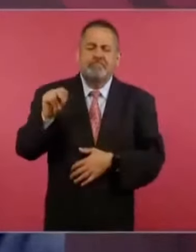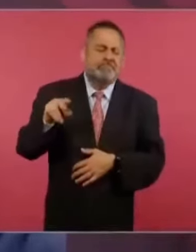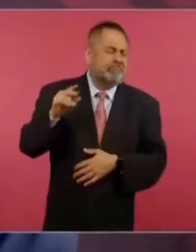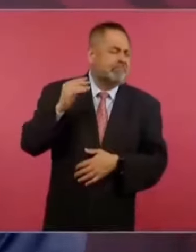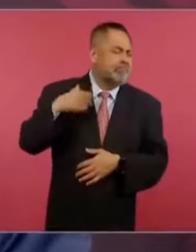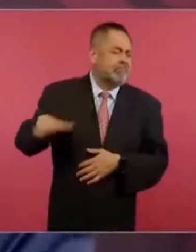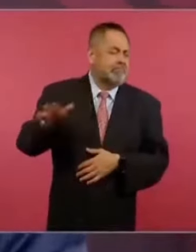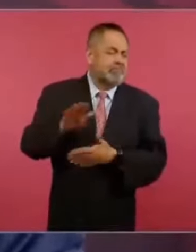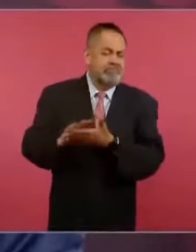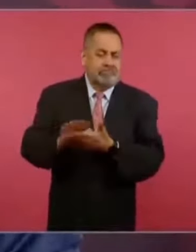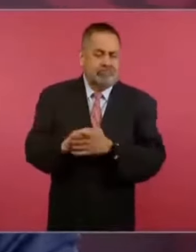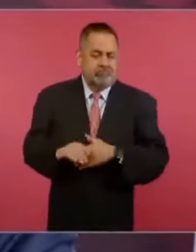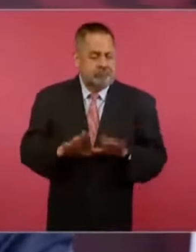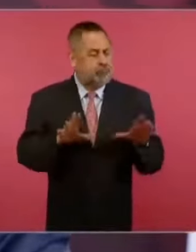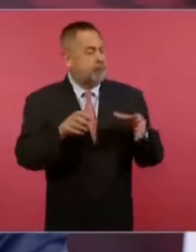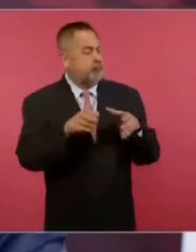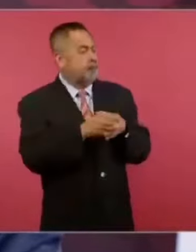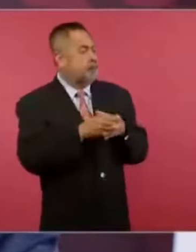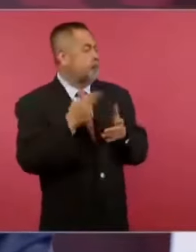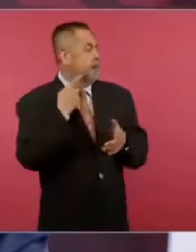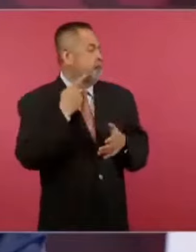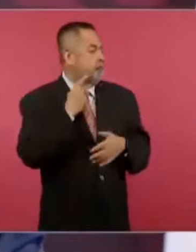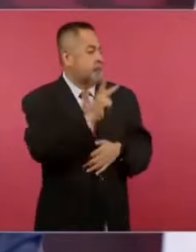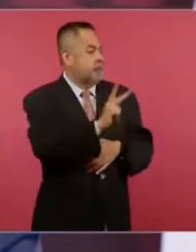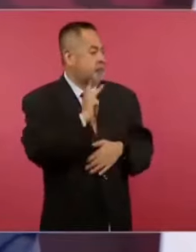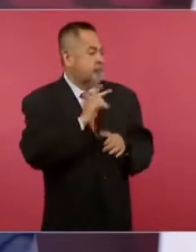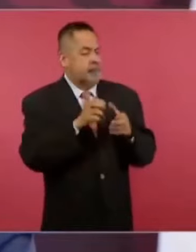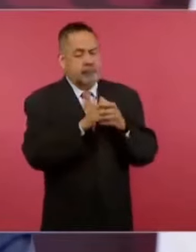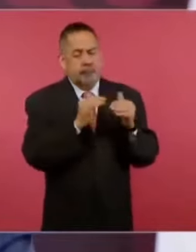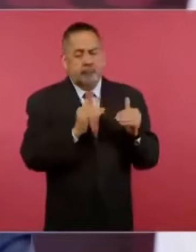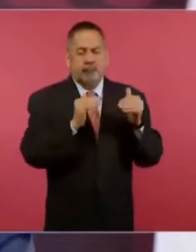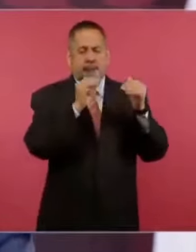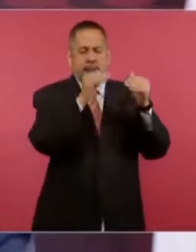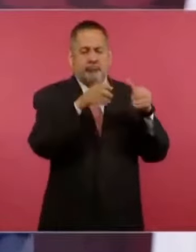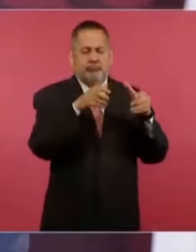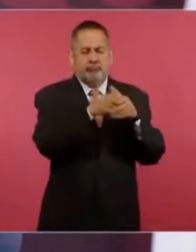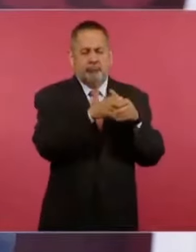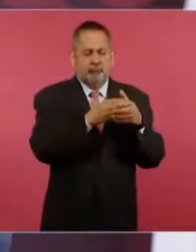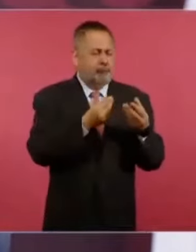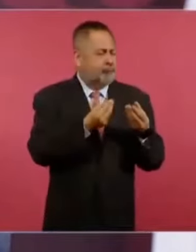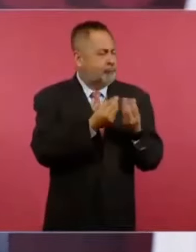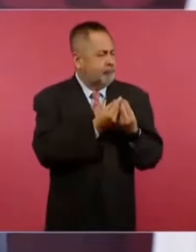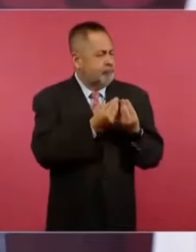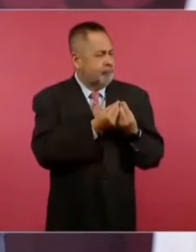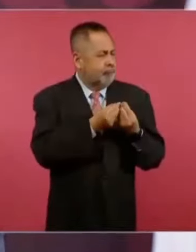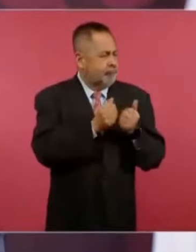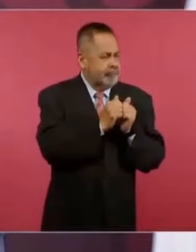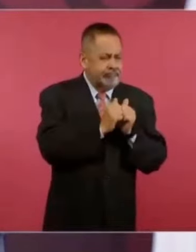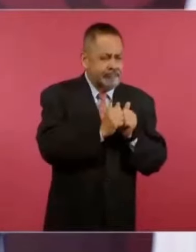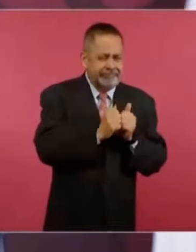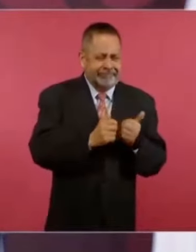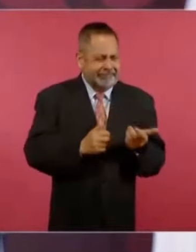La política era asunto de los políticos, de los de arriba, de las élites y